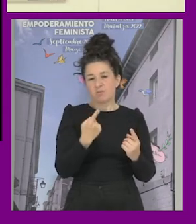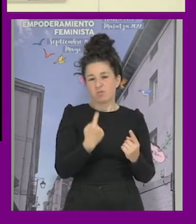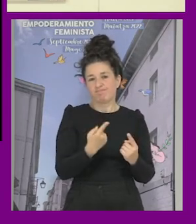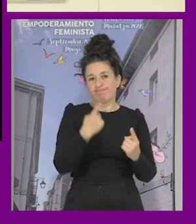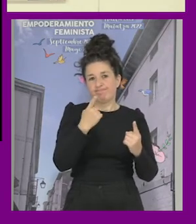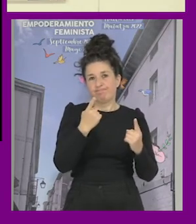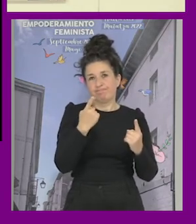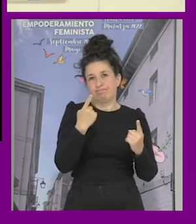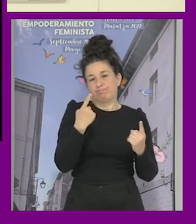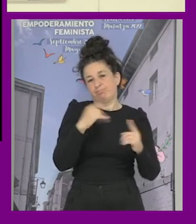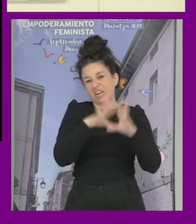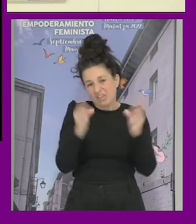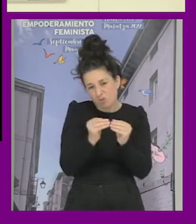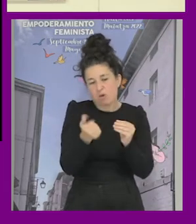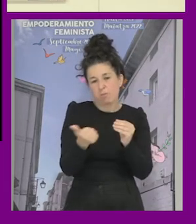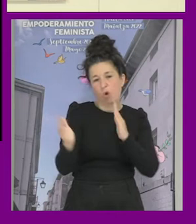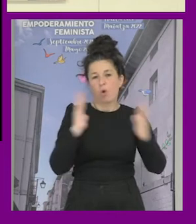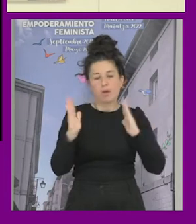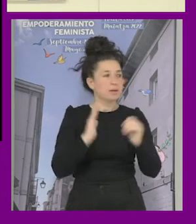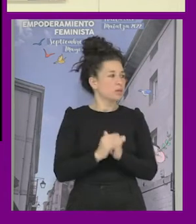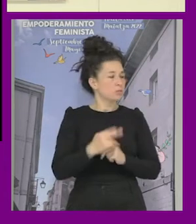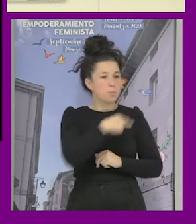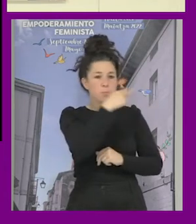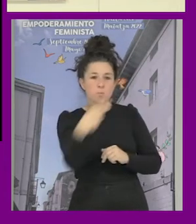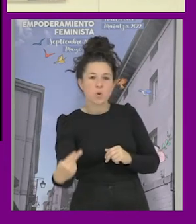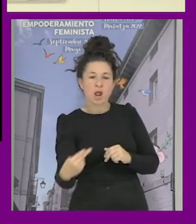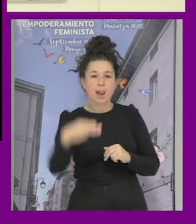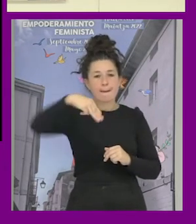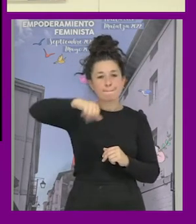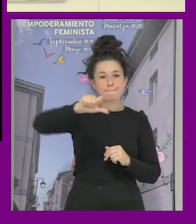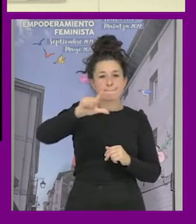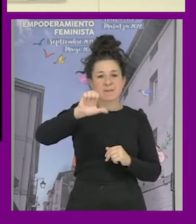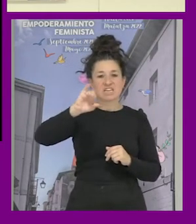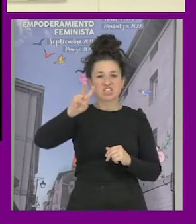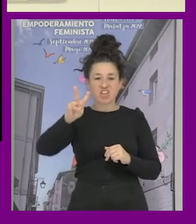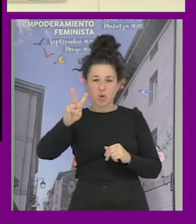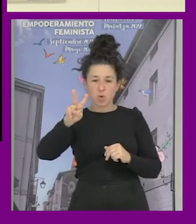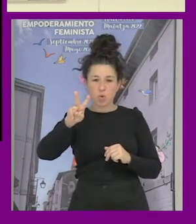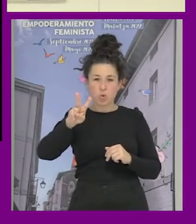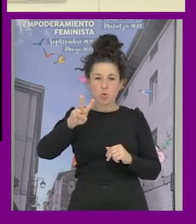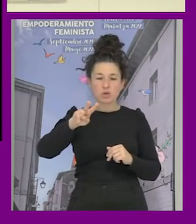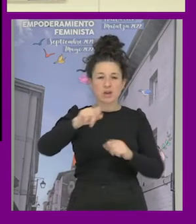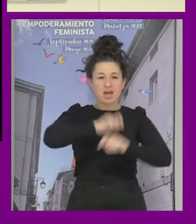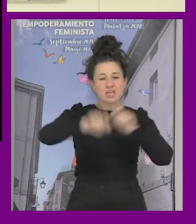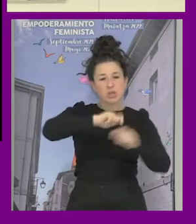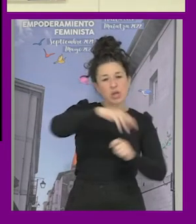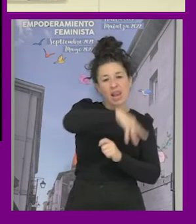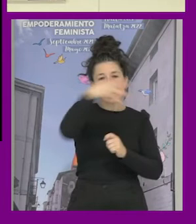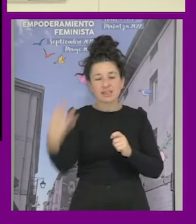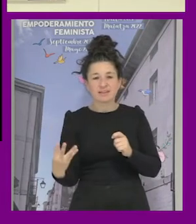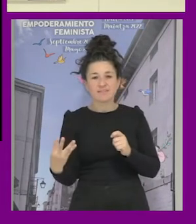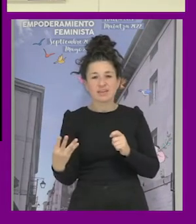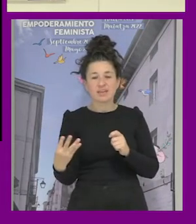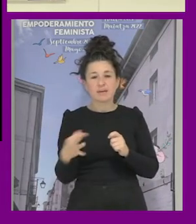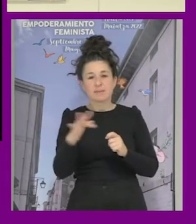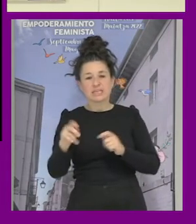este es un mural que pintaron en manlleu asociaciones lgtb y una asociación